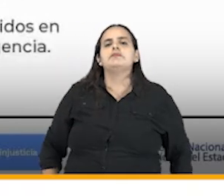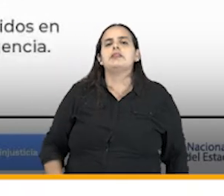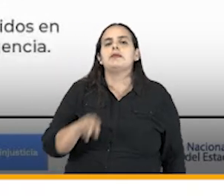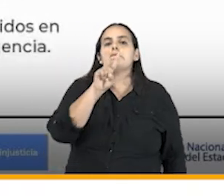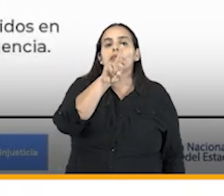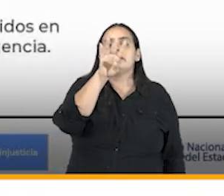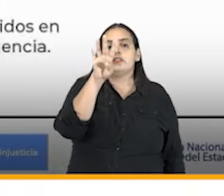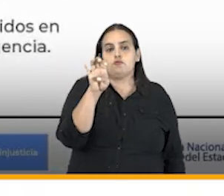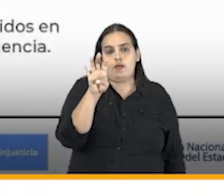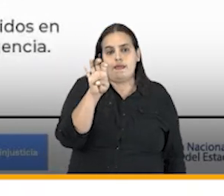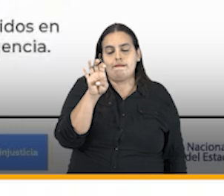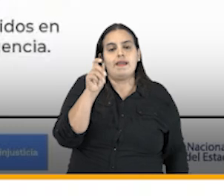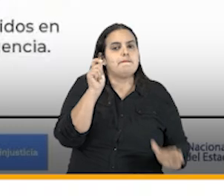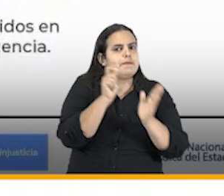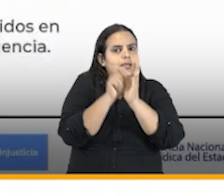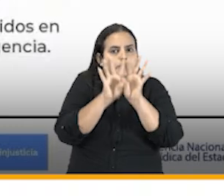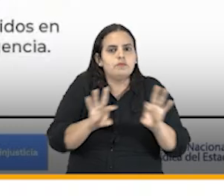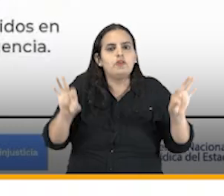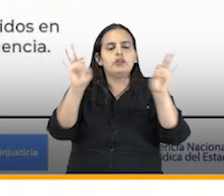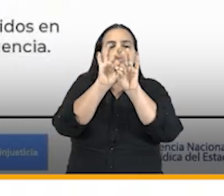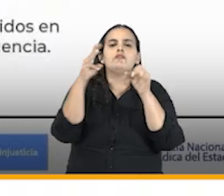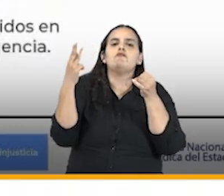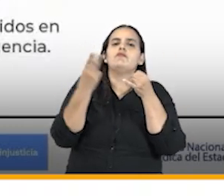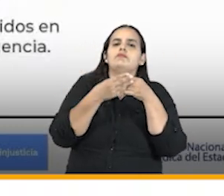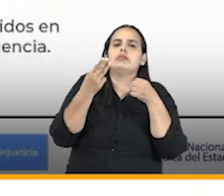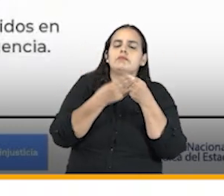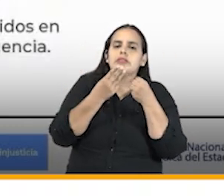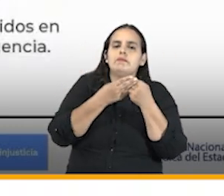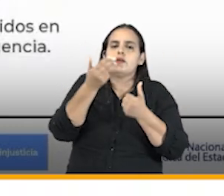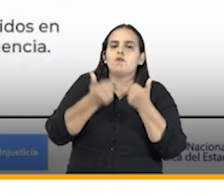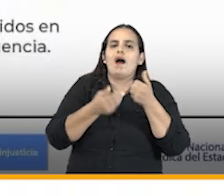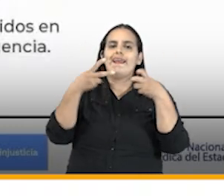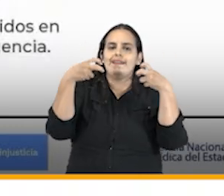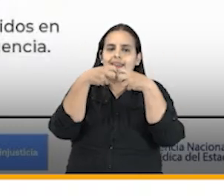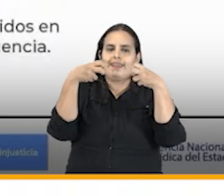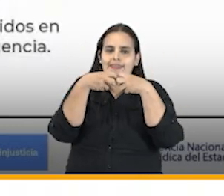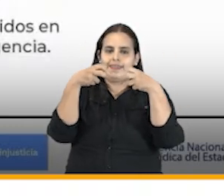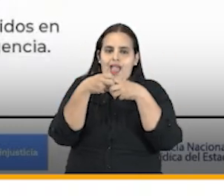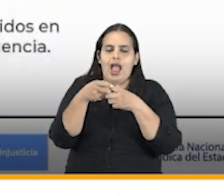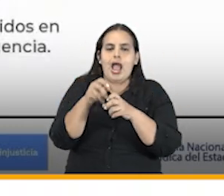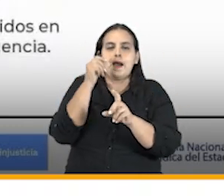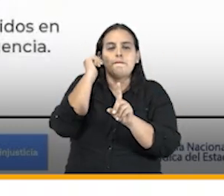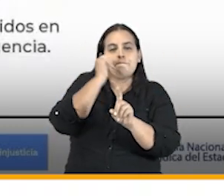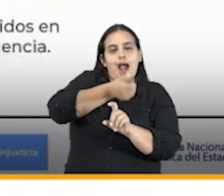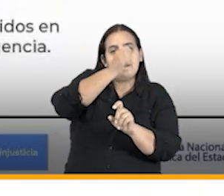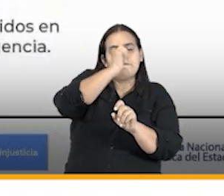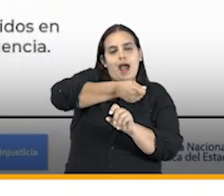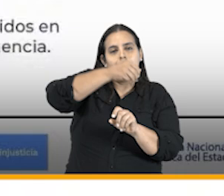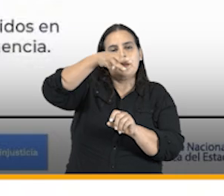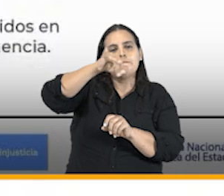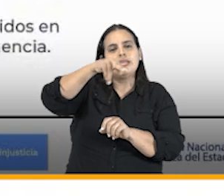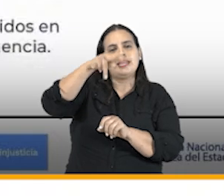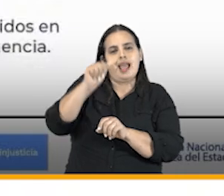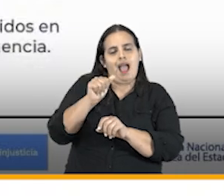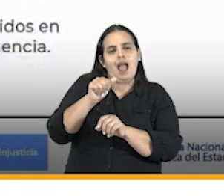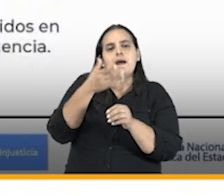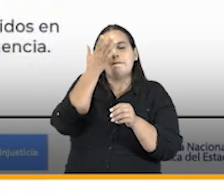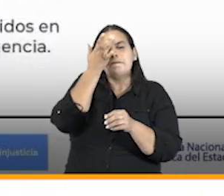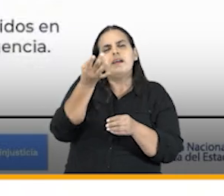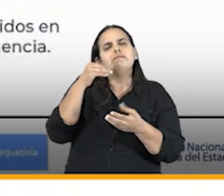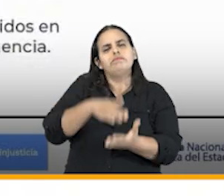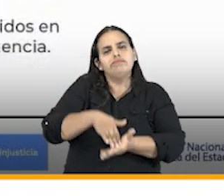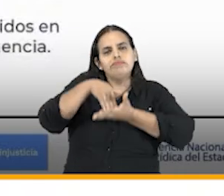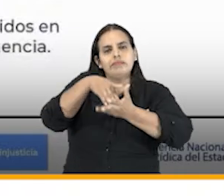29 litigios fundamentales y trascendentales en el sector de minas y energía que resultan estratégicos para la sostenibilidad